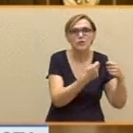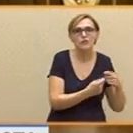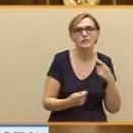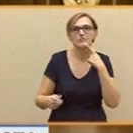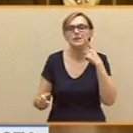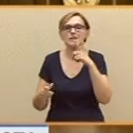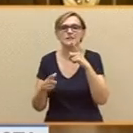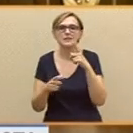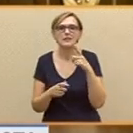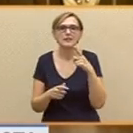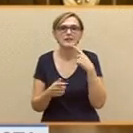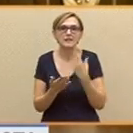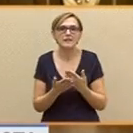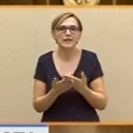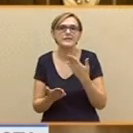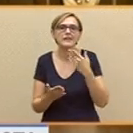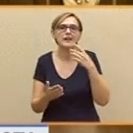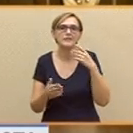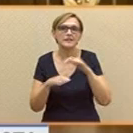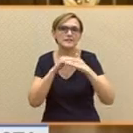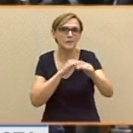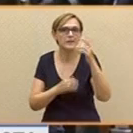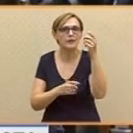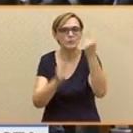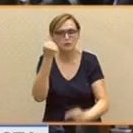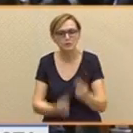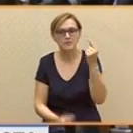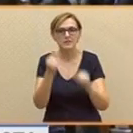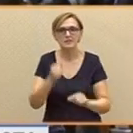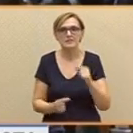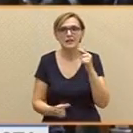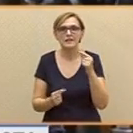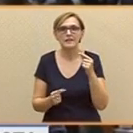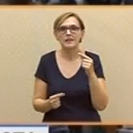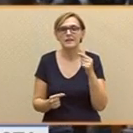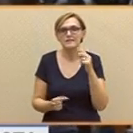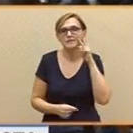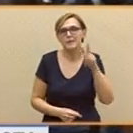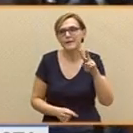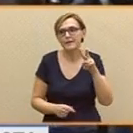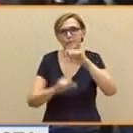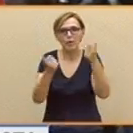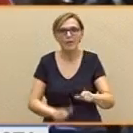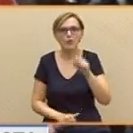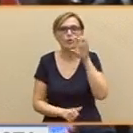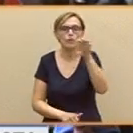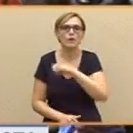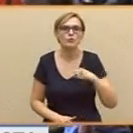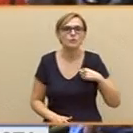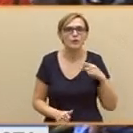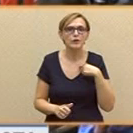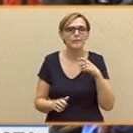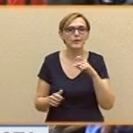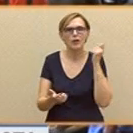coordinación y de garantía de la estabilidad presupuestaria, se refuerza el ahogamiento del modelo autonómico y se apuesta por una torpe